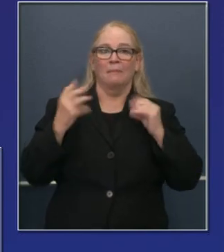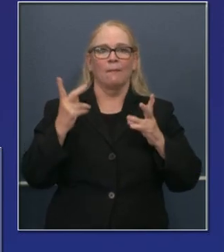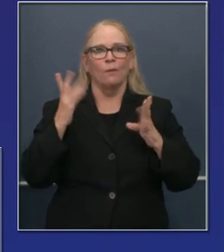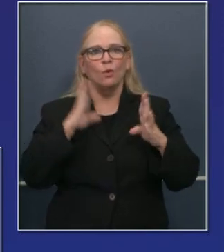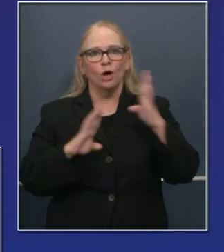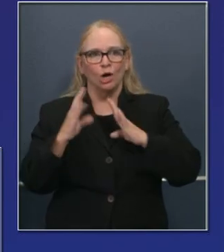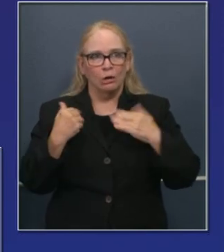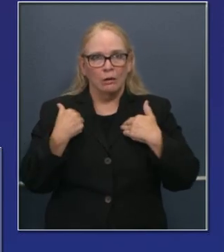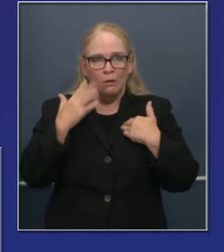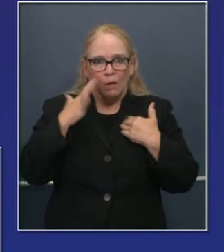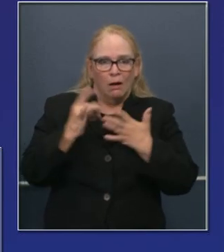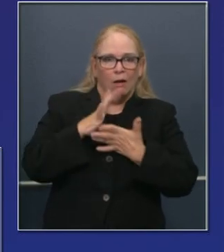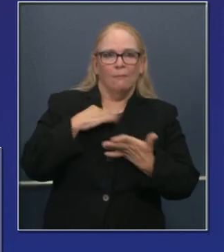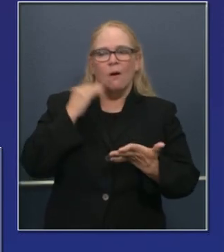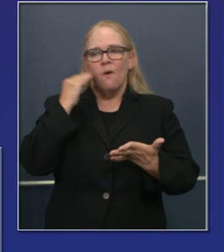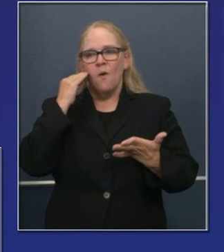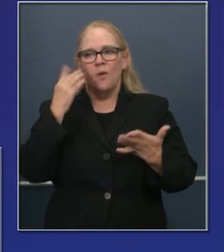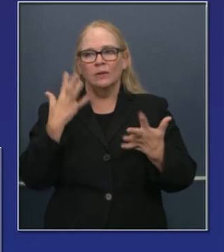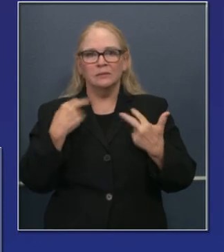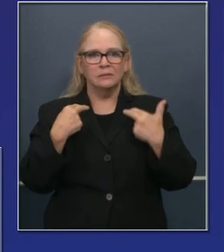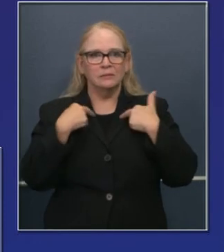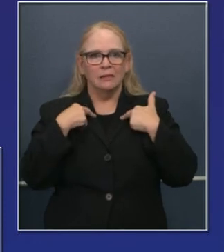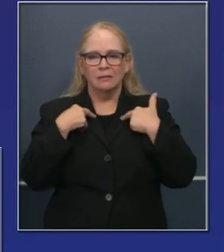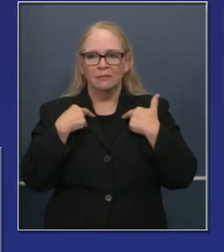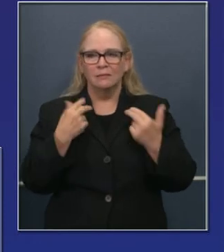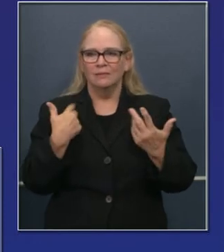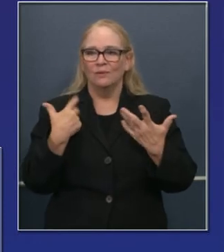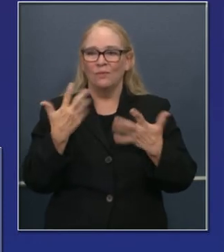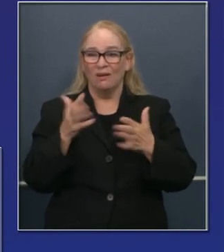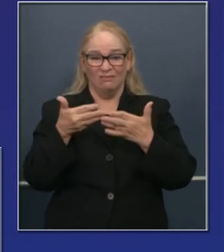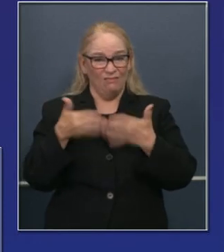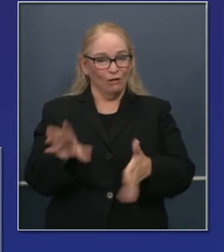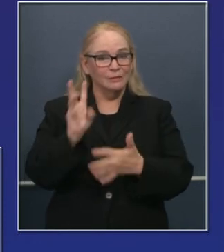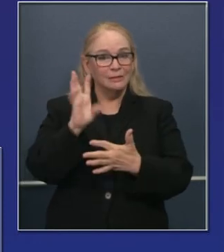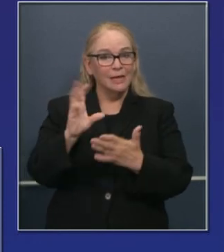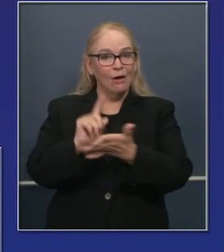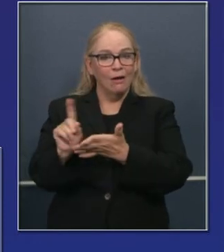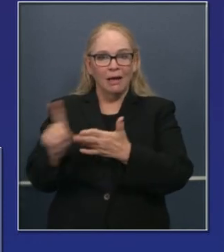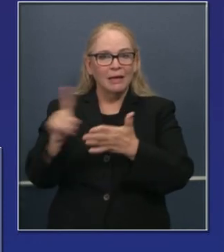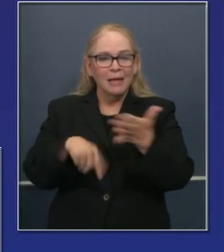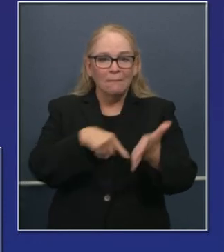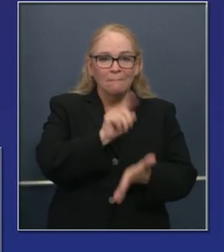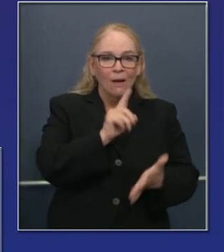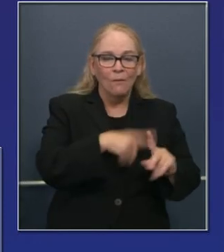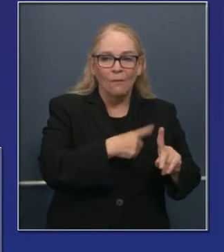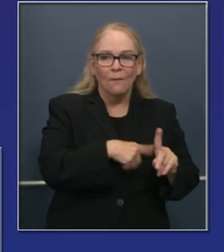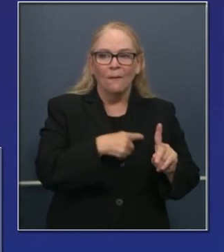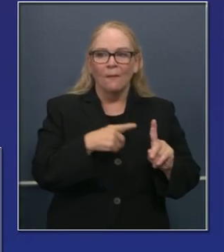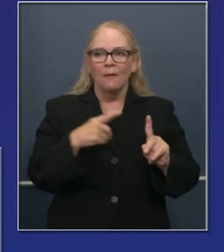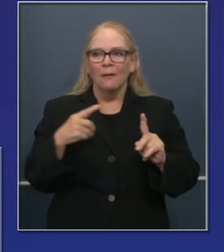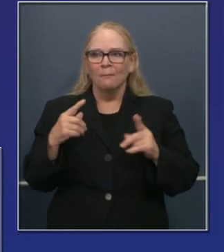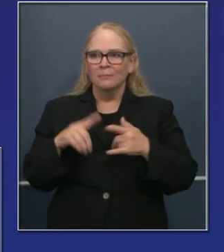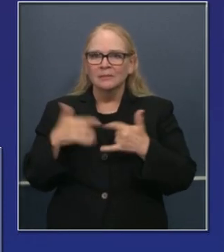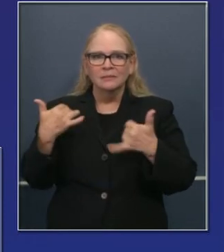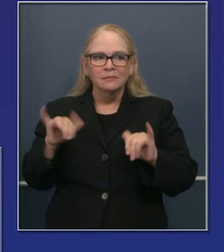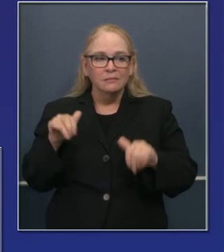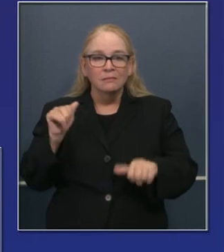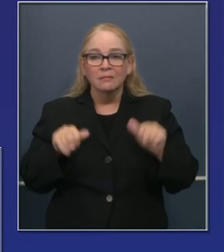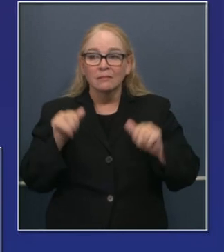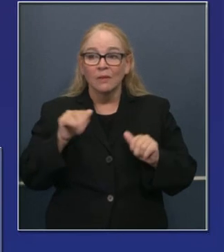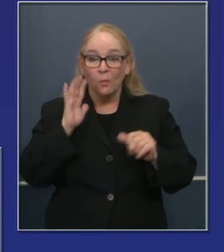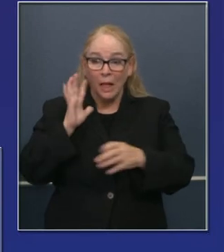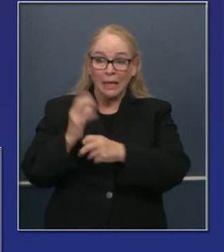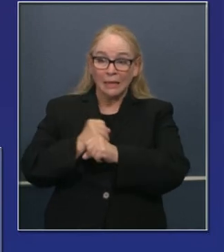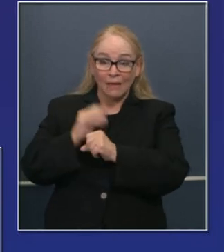de atar cabos respecto a conseguir esos 600 dólares, la ambigüedad sobre los 400 dólares adicionales